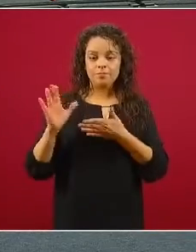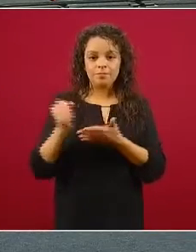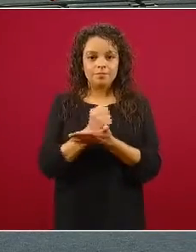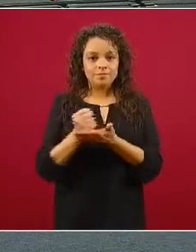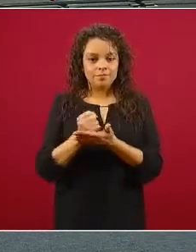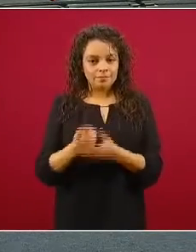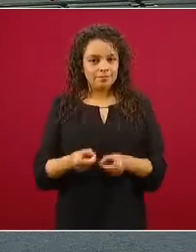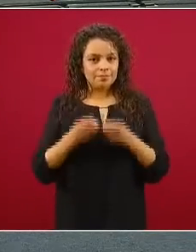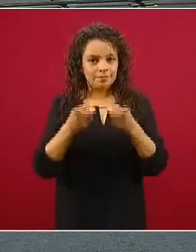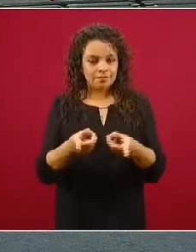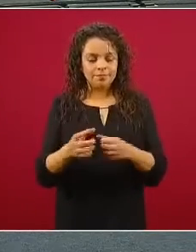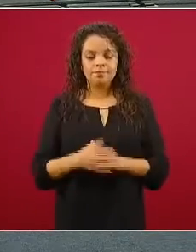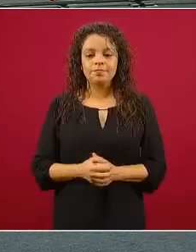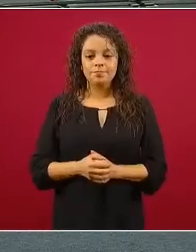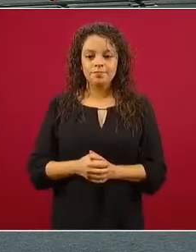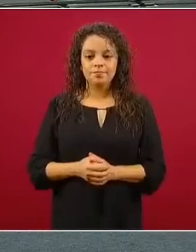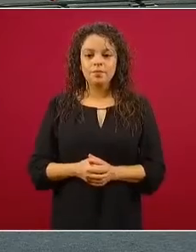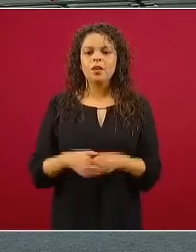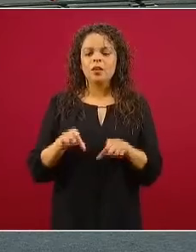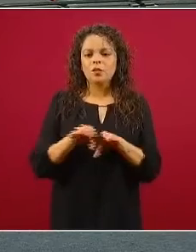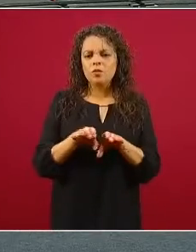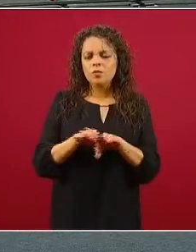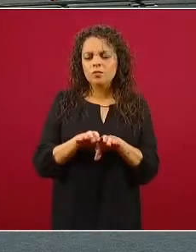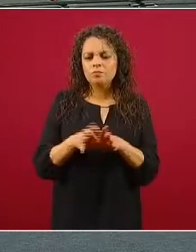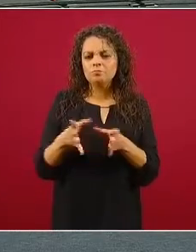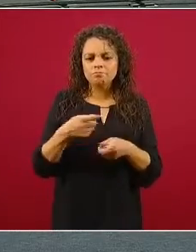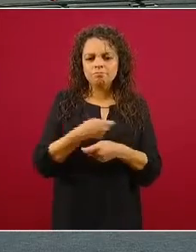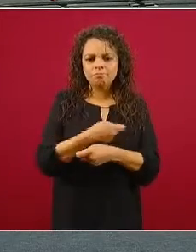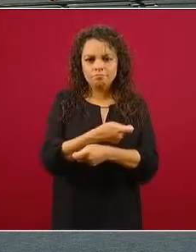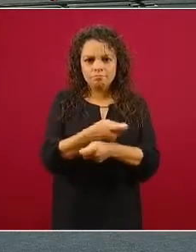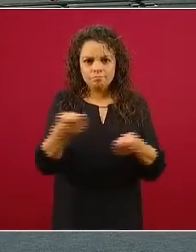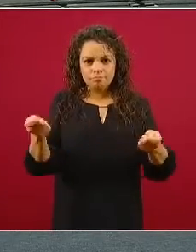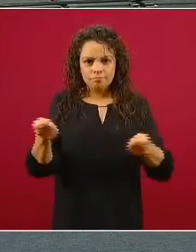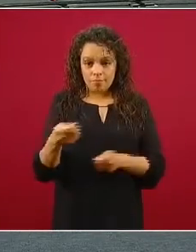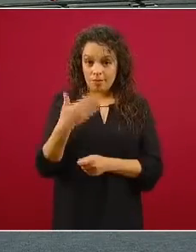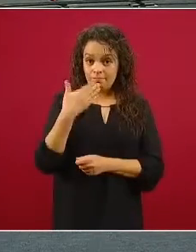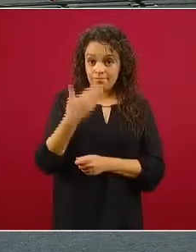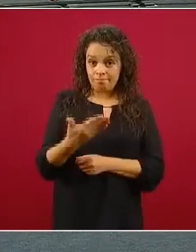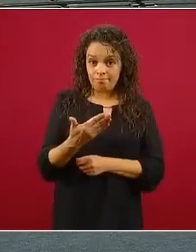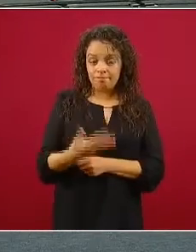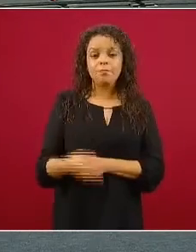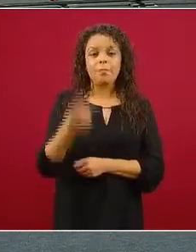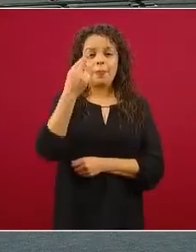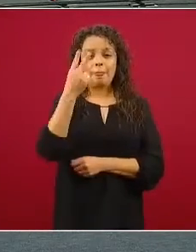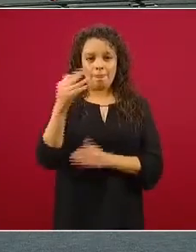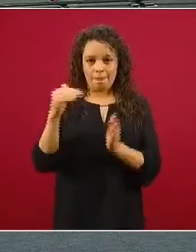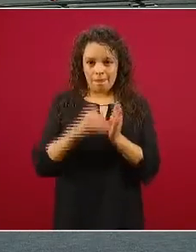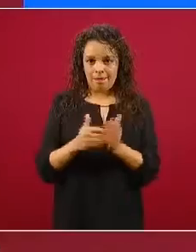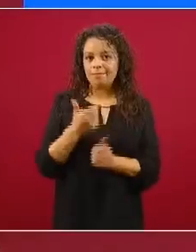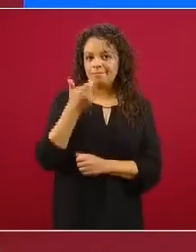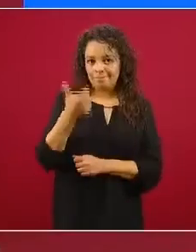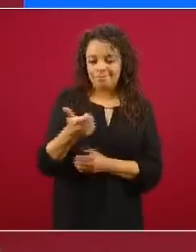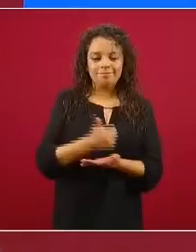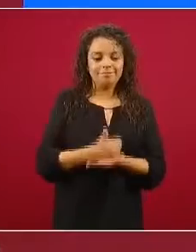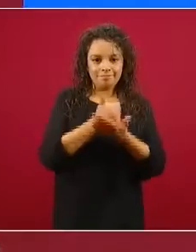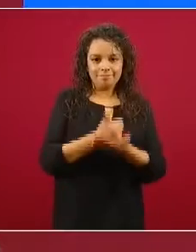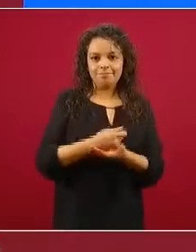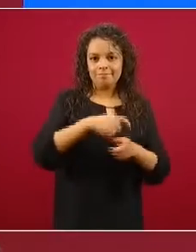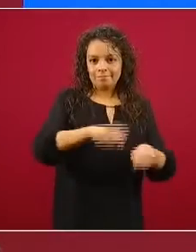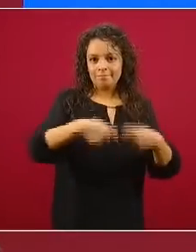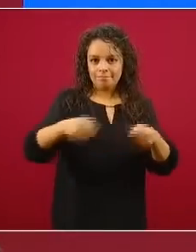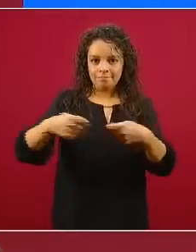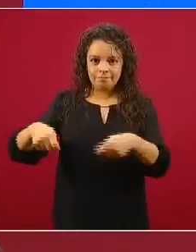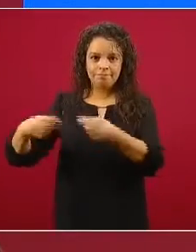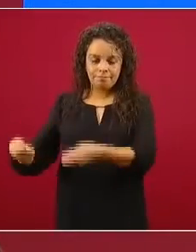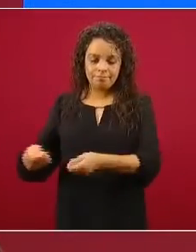cómo vamos con la distribución, con la dispersión de estos créditos de 25 mil pesos, que no se necesita otra